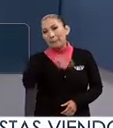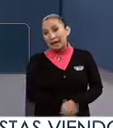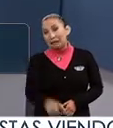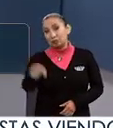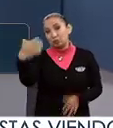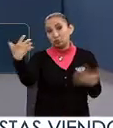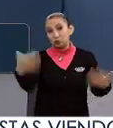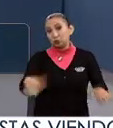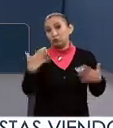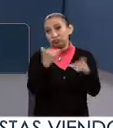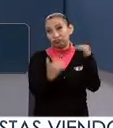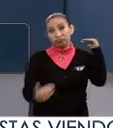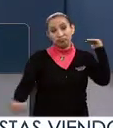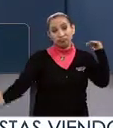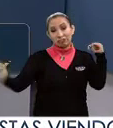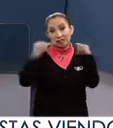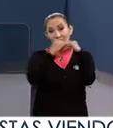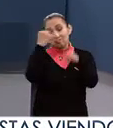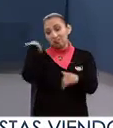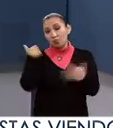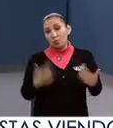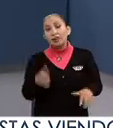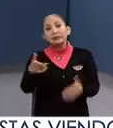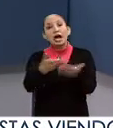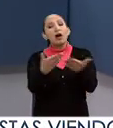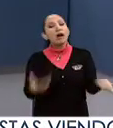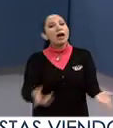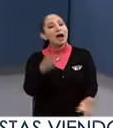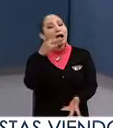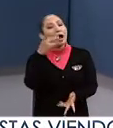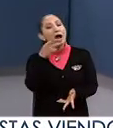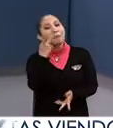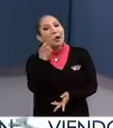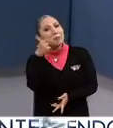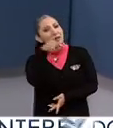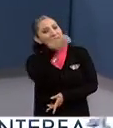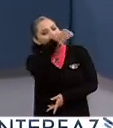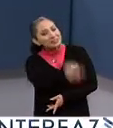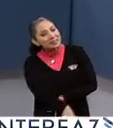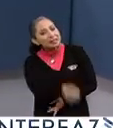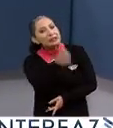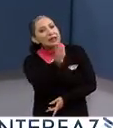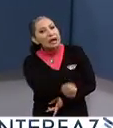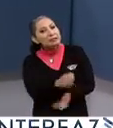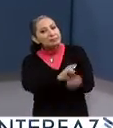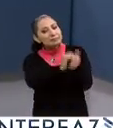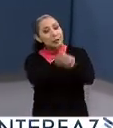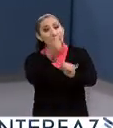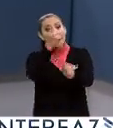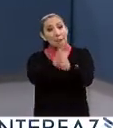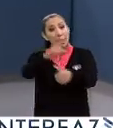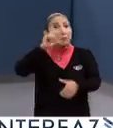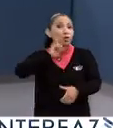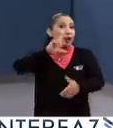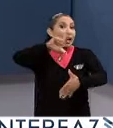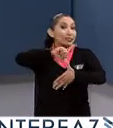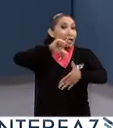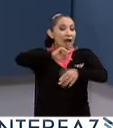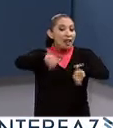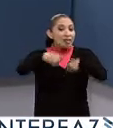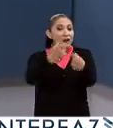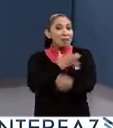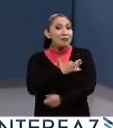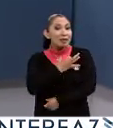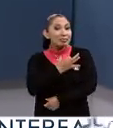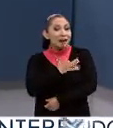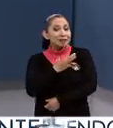institución en nuestro país, con mucha profundidad, pero hoy hablaremos pues de ella, quien se convirtió en la primera latinoamericana en recibir